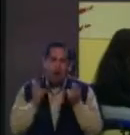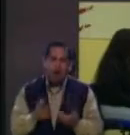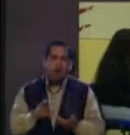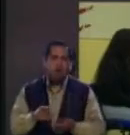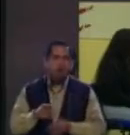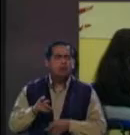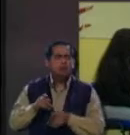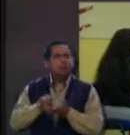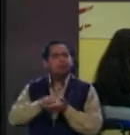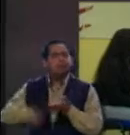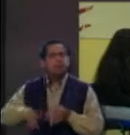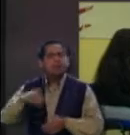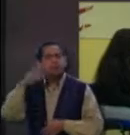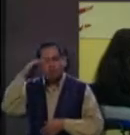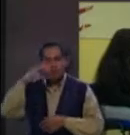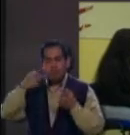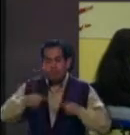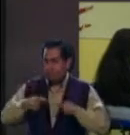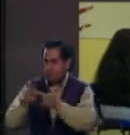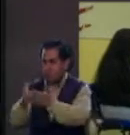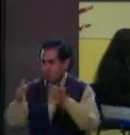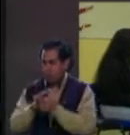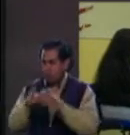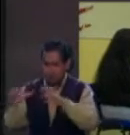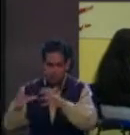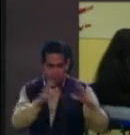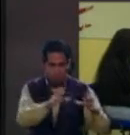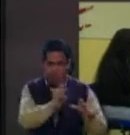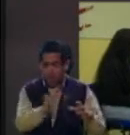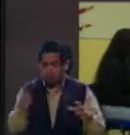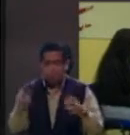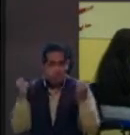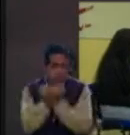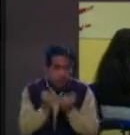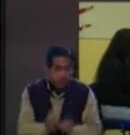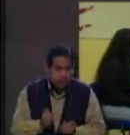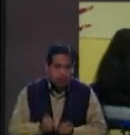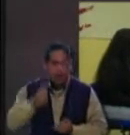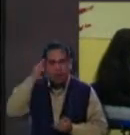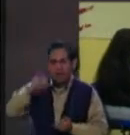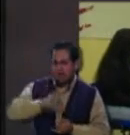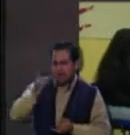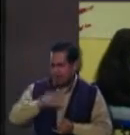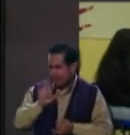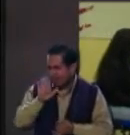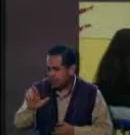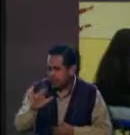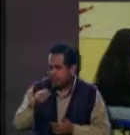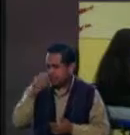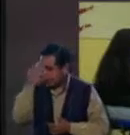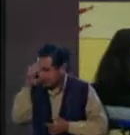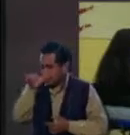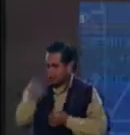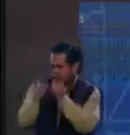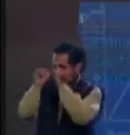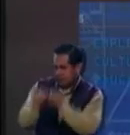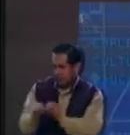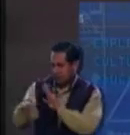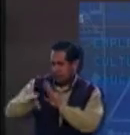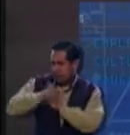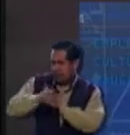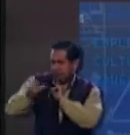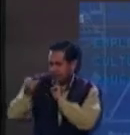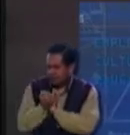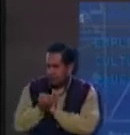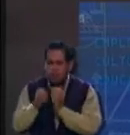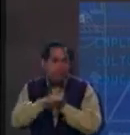Sí, exactamente. Yo creo que los grupos de iguales nos ayudan a identificarnos, ¿no? Y